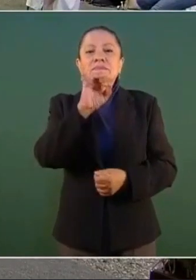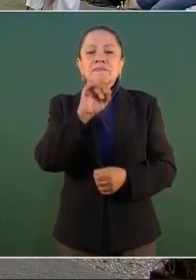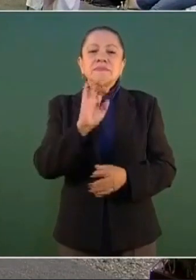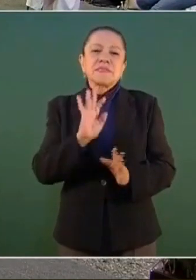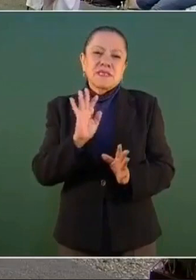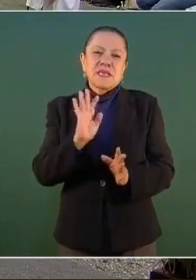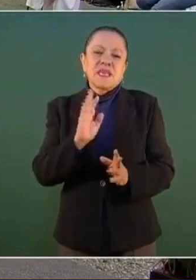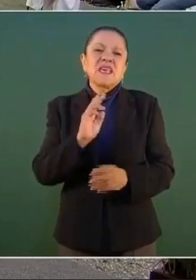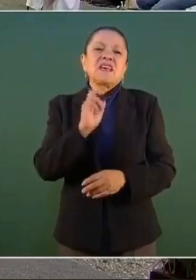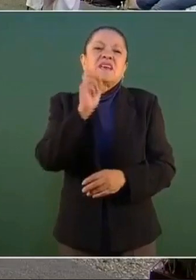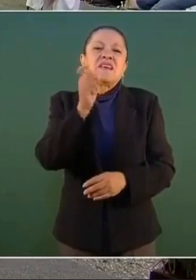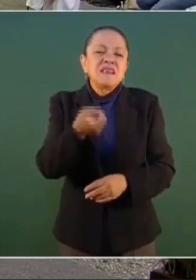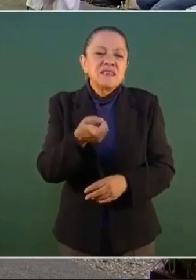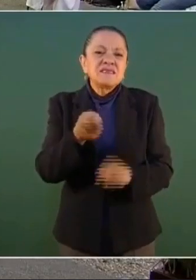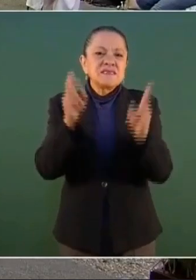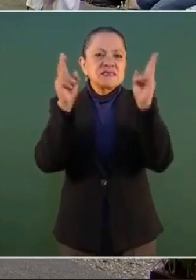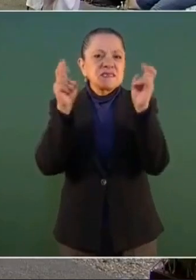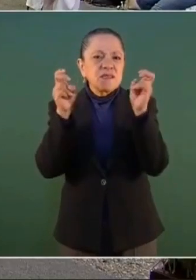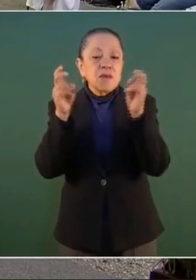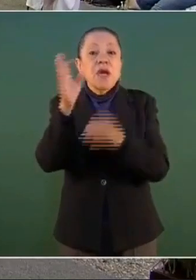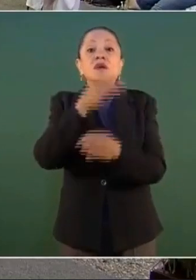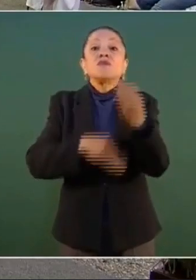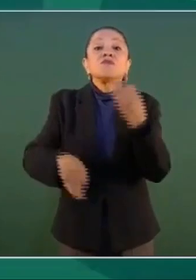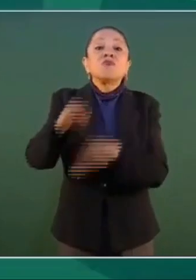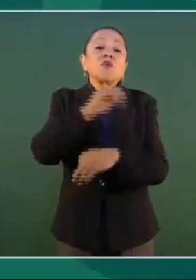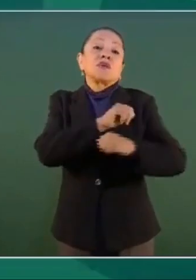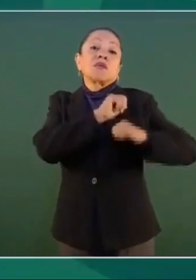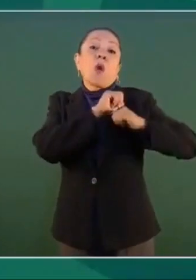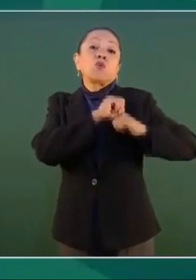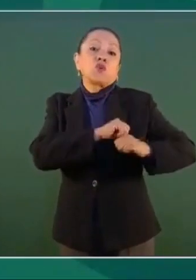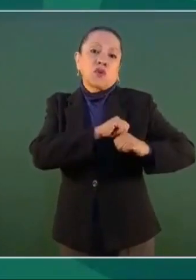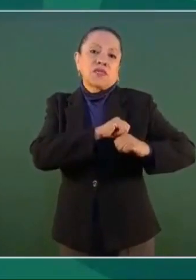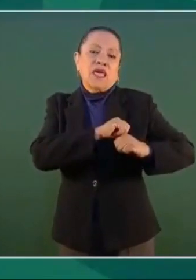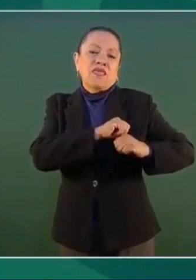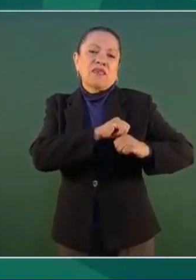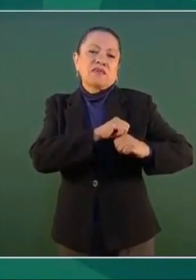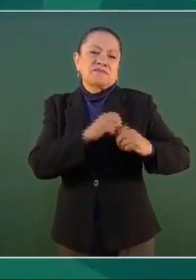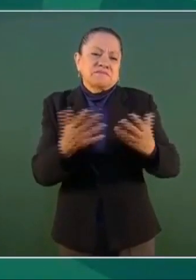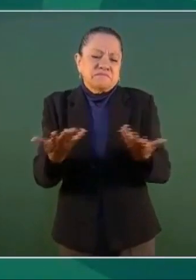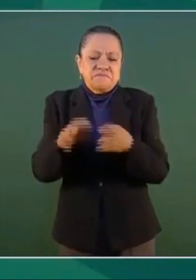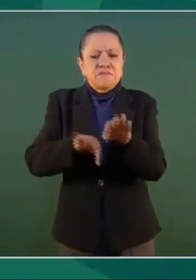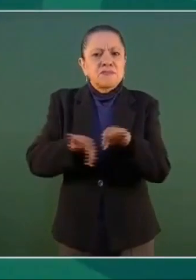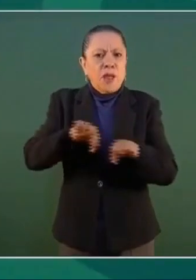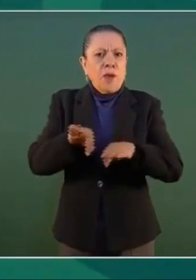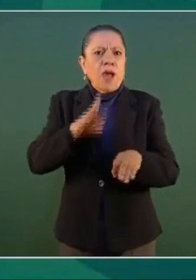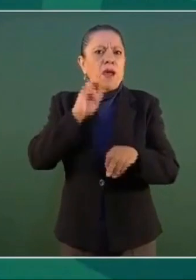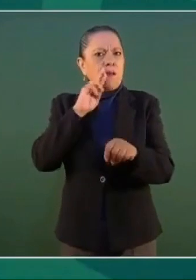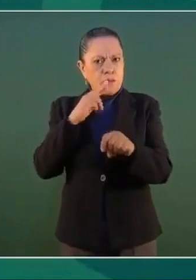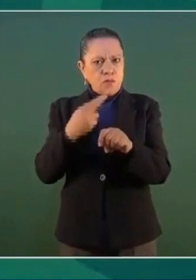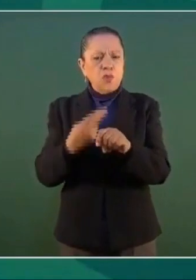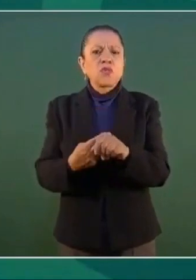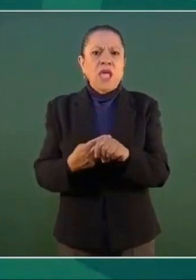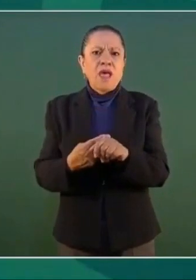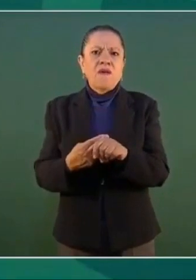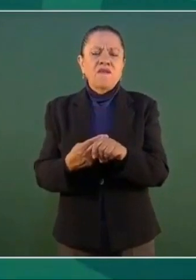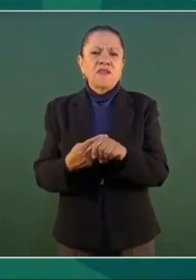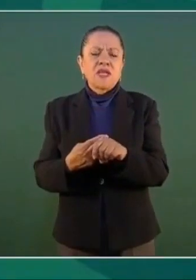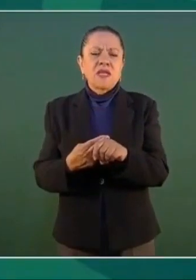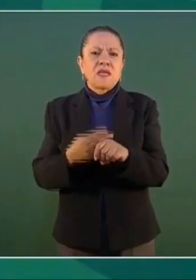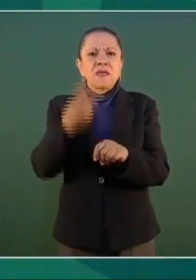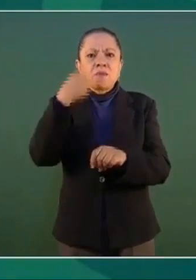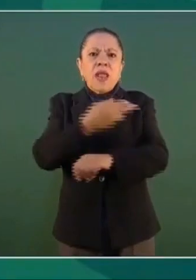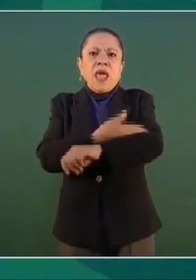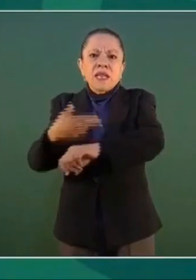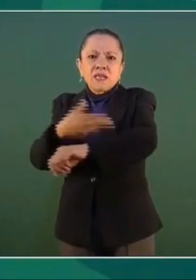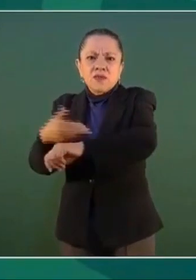todas las autoridades actuemos de manera responsable y de resolver problemas